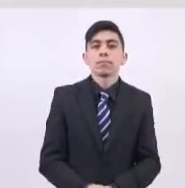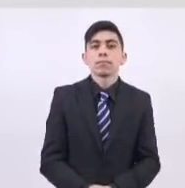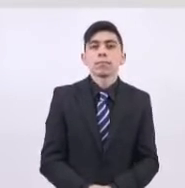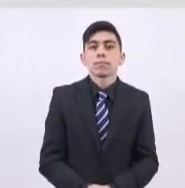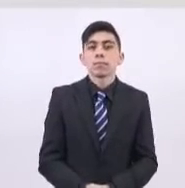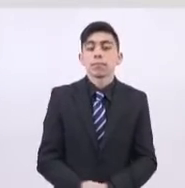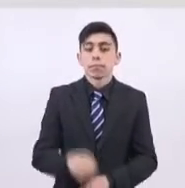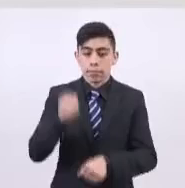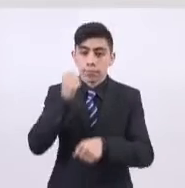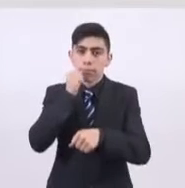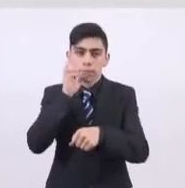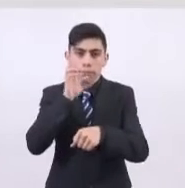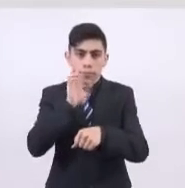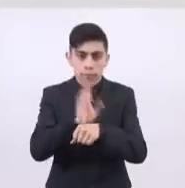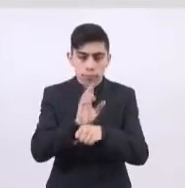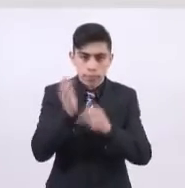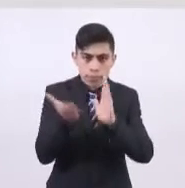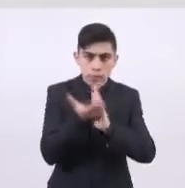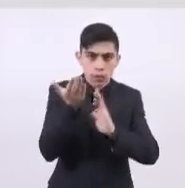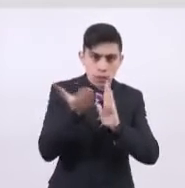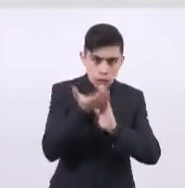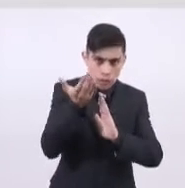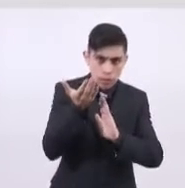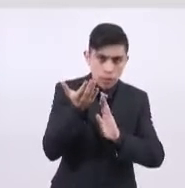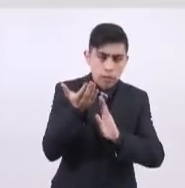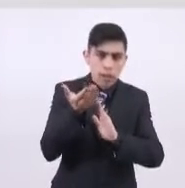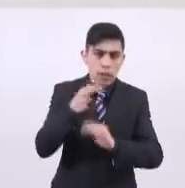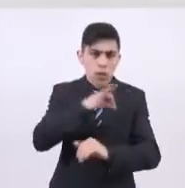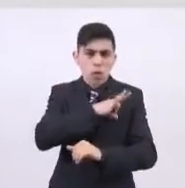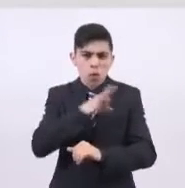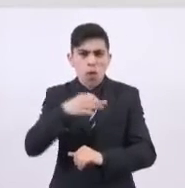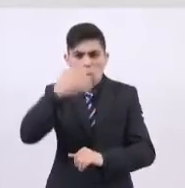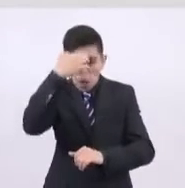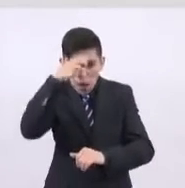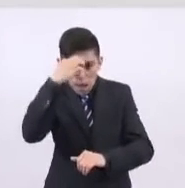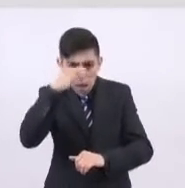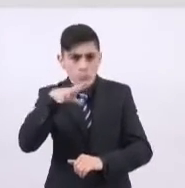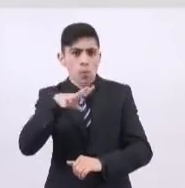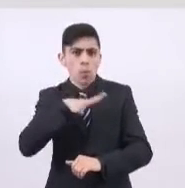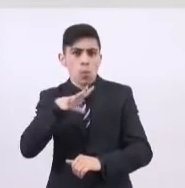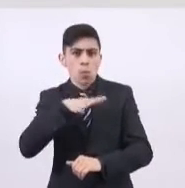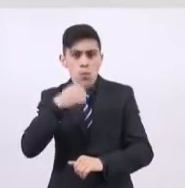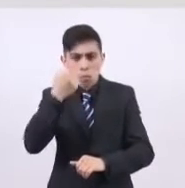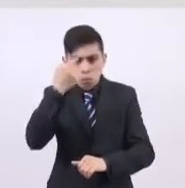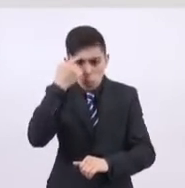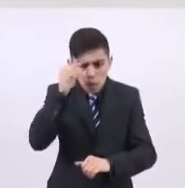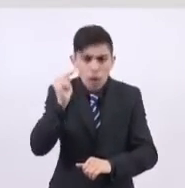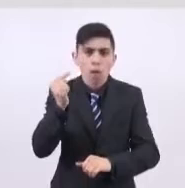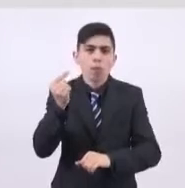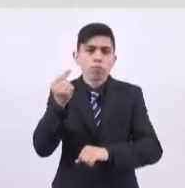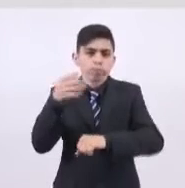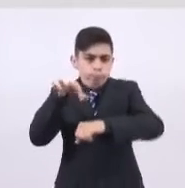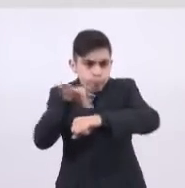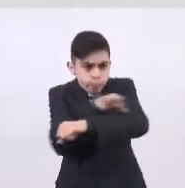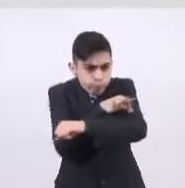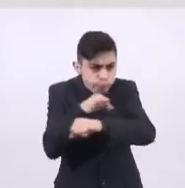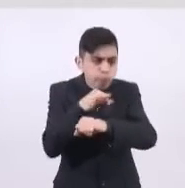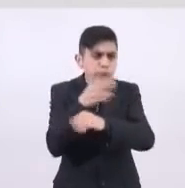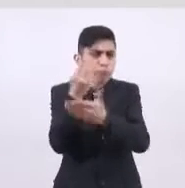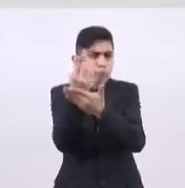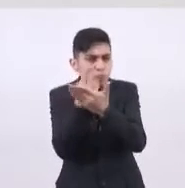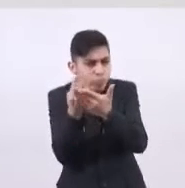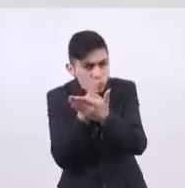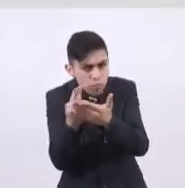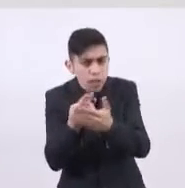Secretaría de Obras cuenta con la capacidad y experiencia necesaria para diseñar y ejecutar obras de